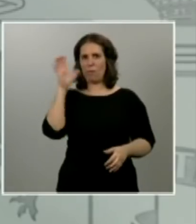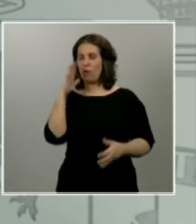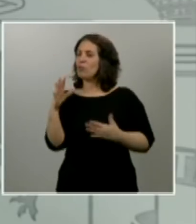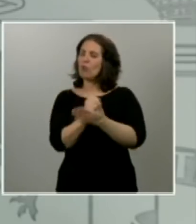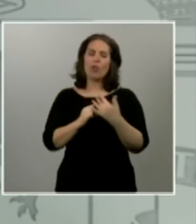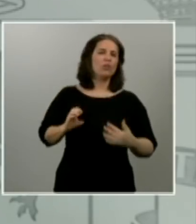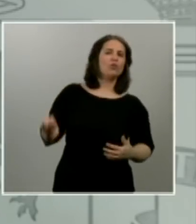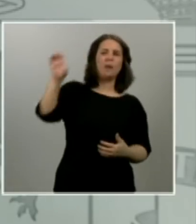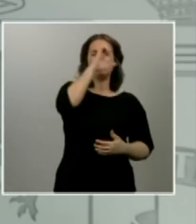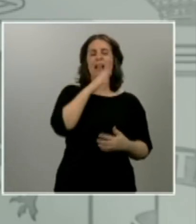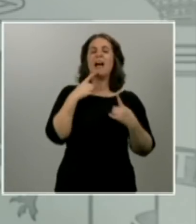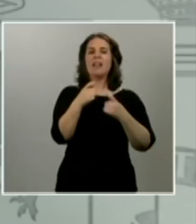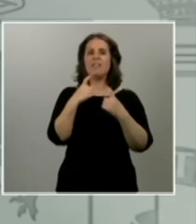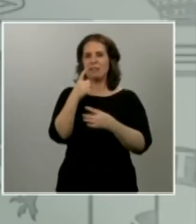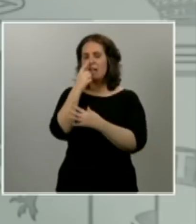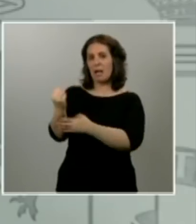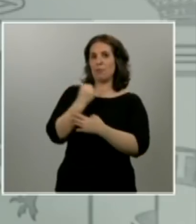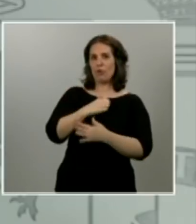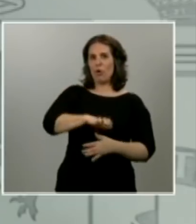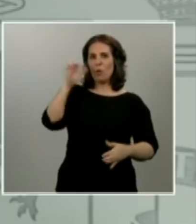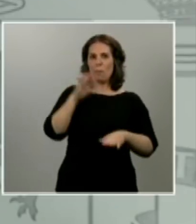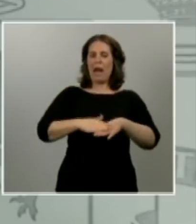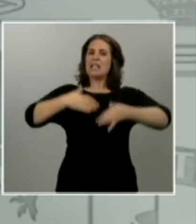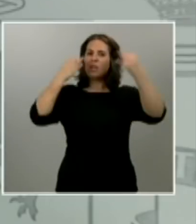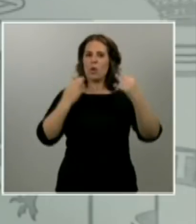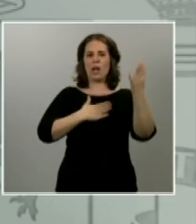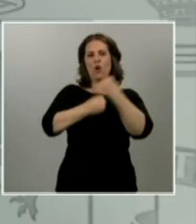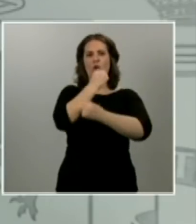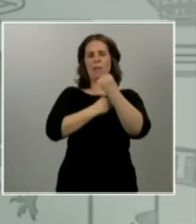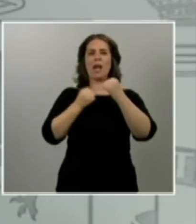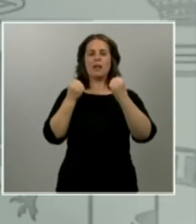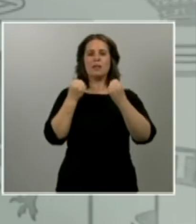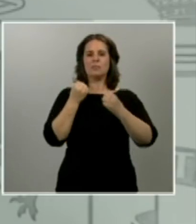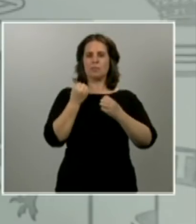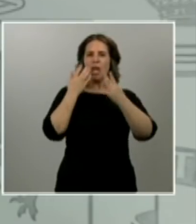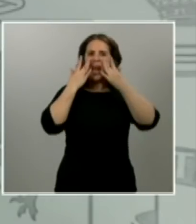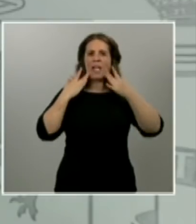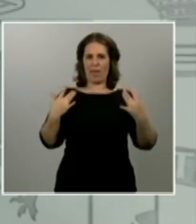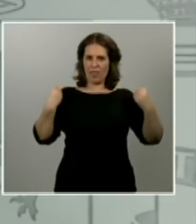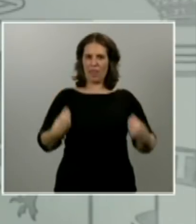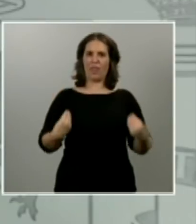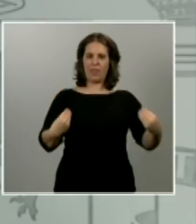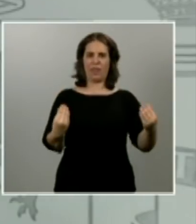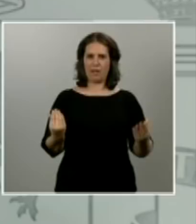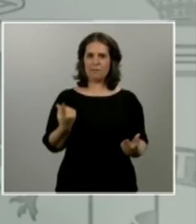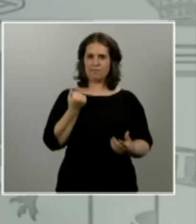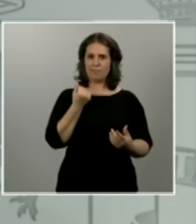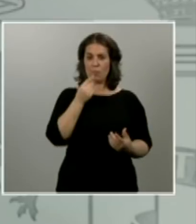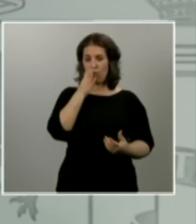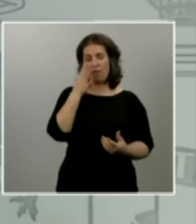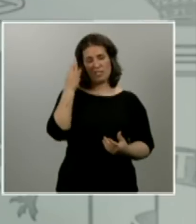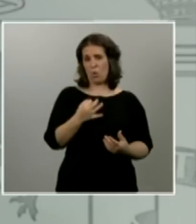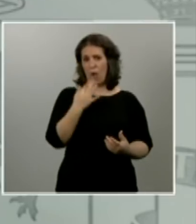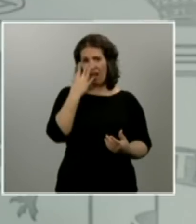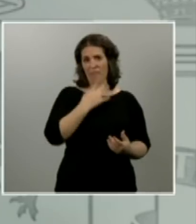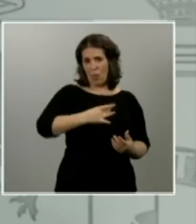europeo para asegurar la liquidez de nuestras economías, para respaldar las deudas que nos veremos obligados a contraer y para poner